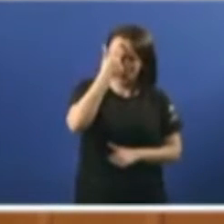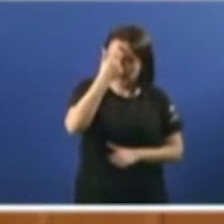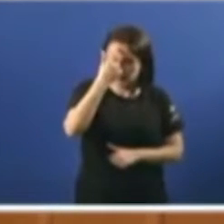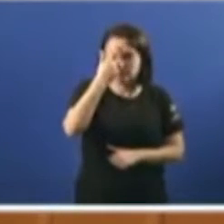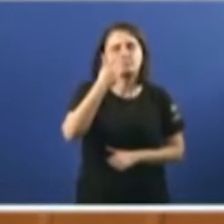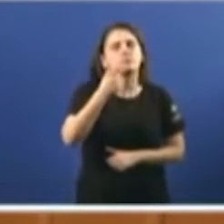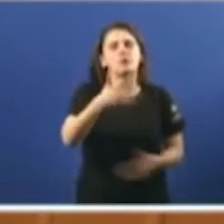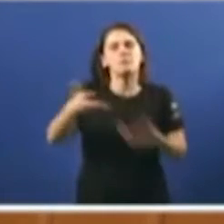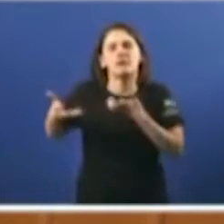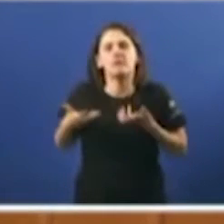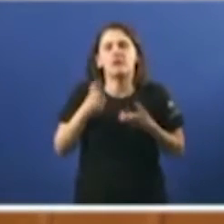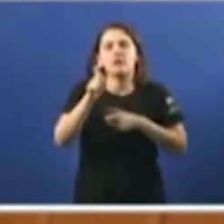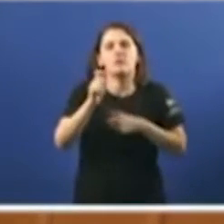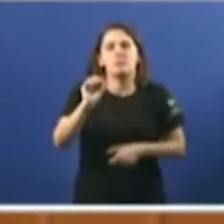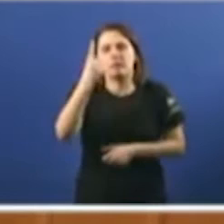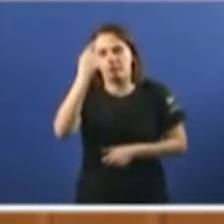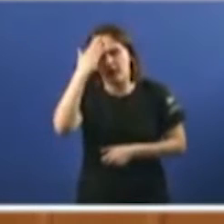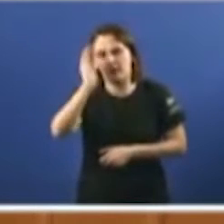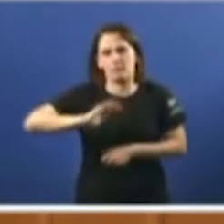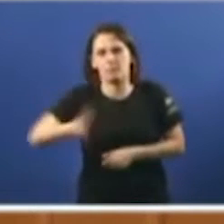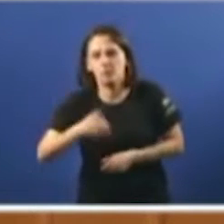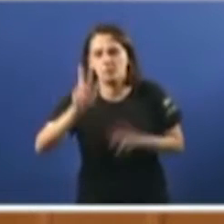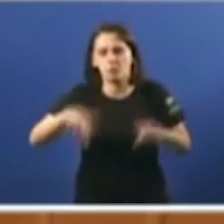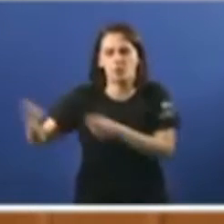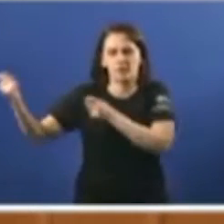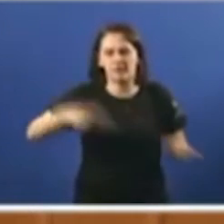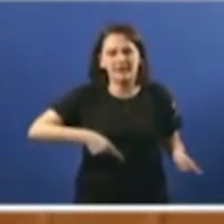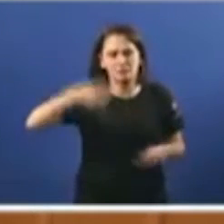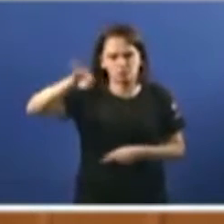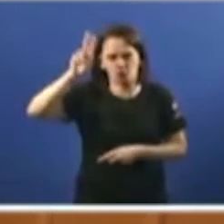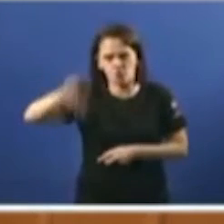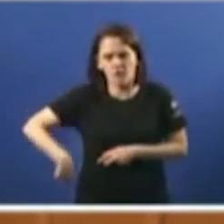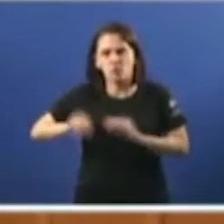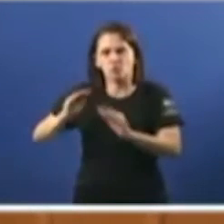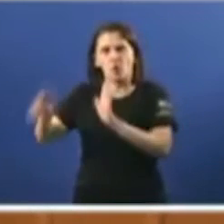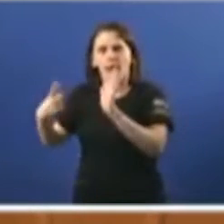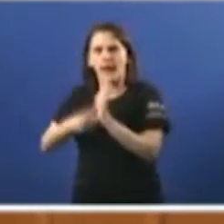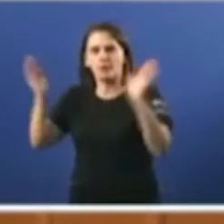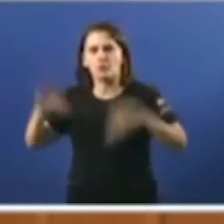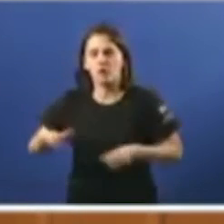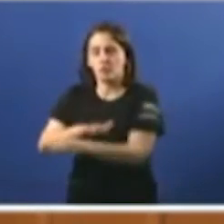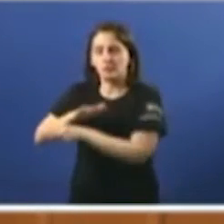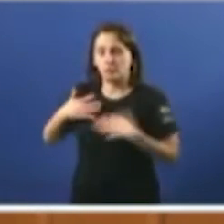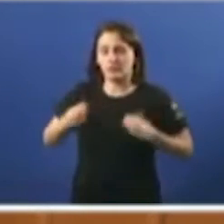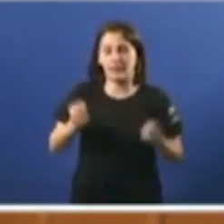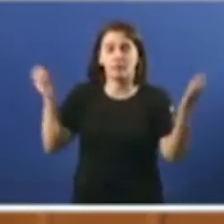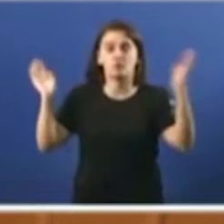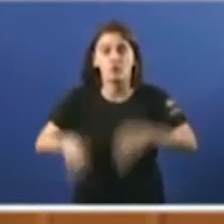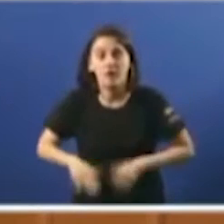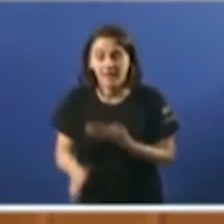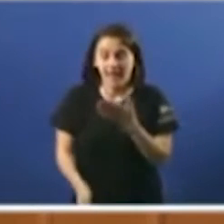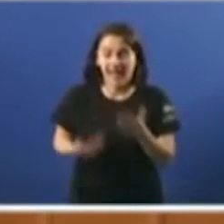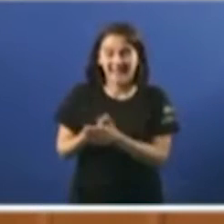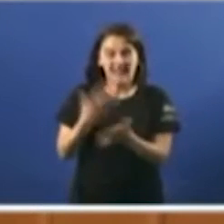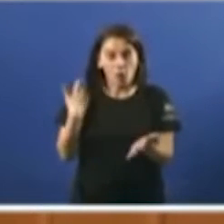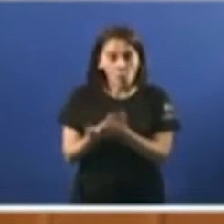beneficiario. Di, os principais afectados pero non os únicos son os inmigrantes en situación irregular que pasan a carecer de cobertura sanitaria. Chegando